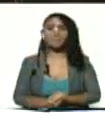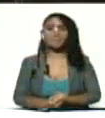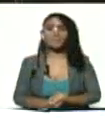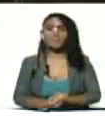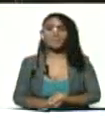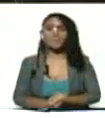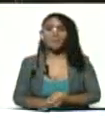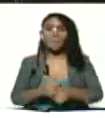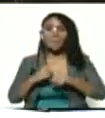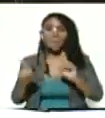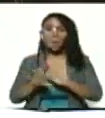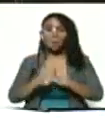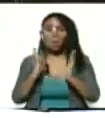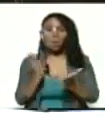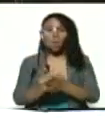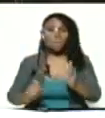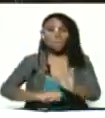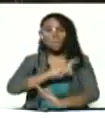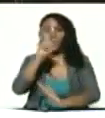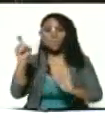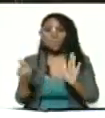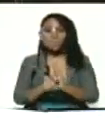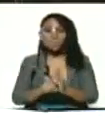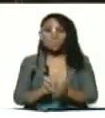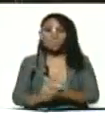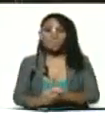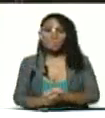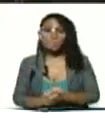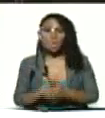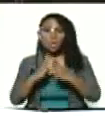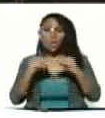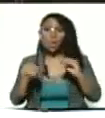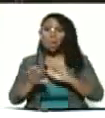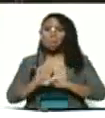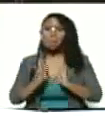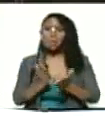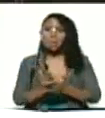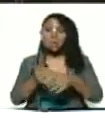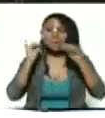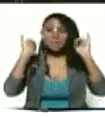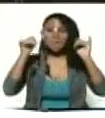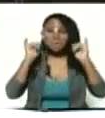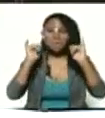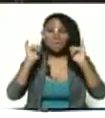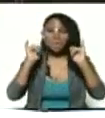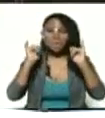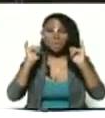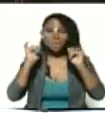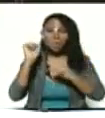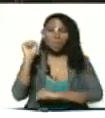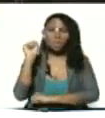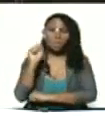pero en el mundo entero todo el mundo celebra bautismo